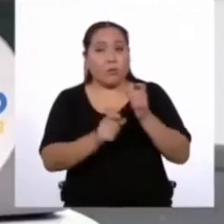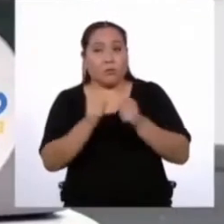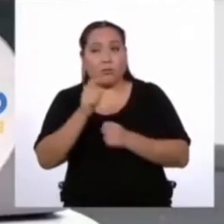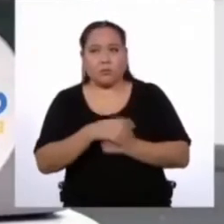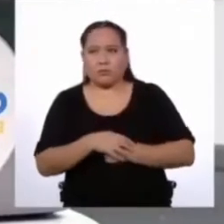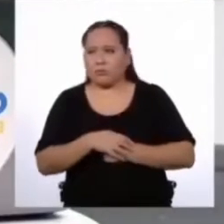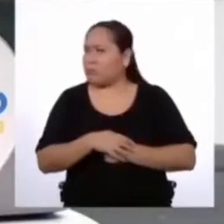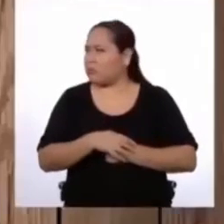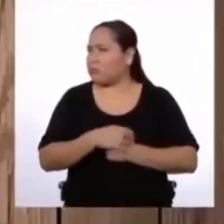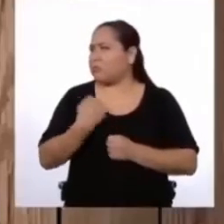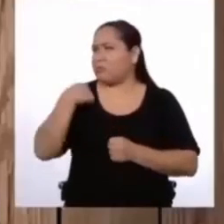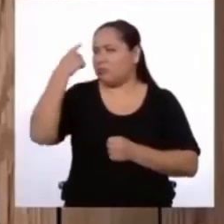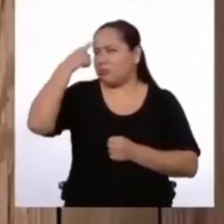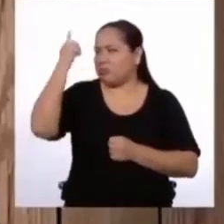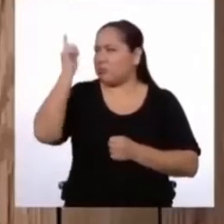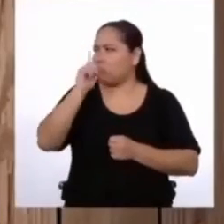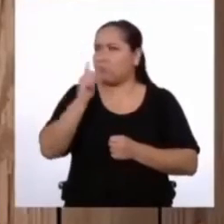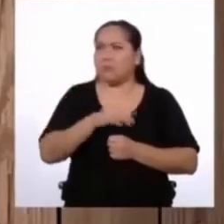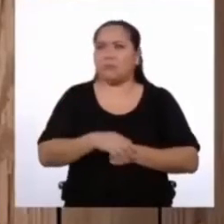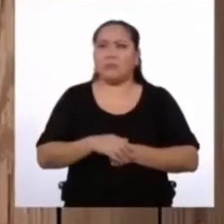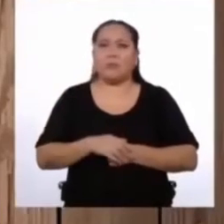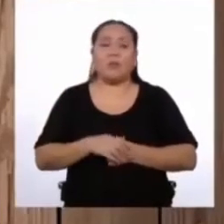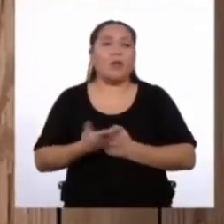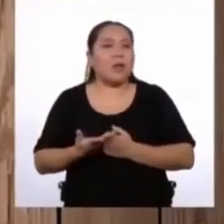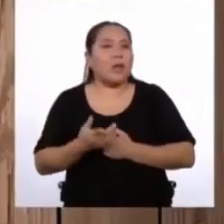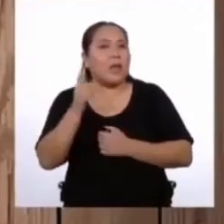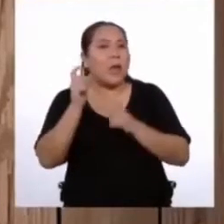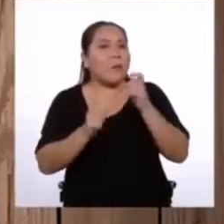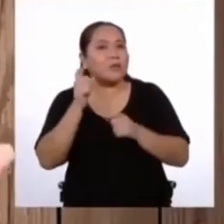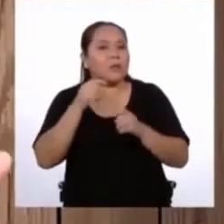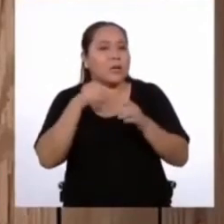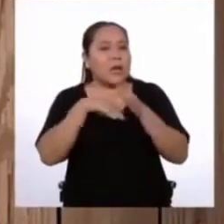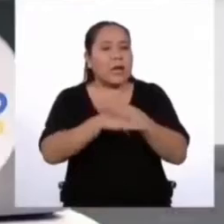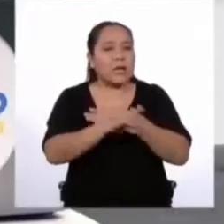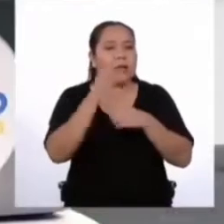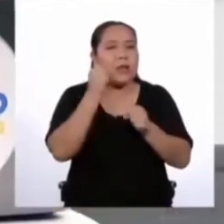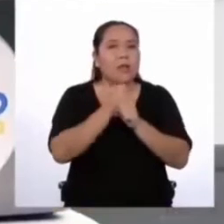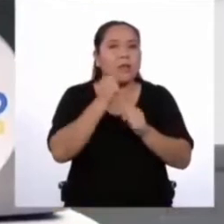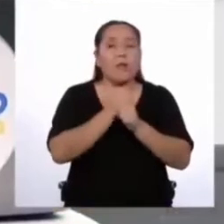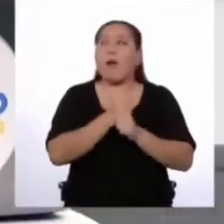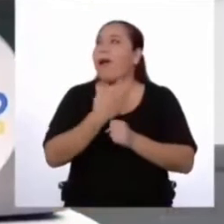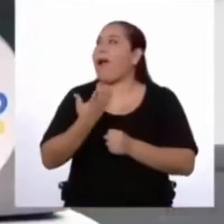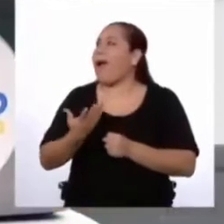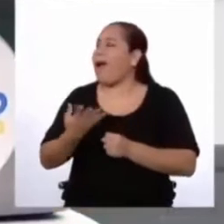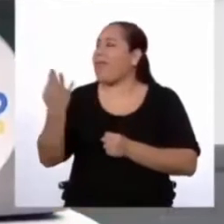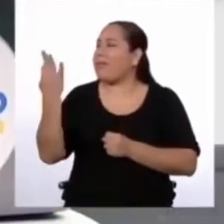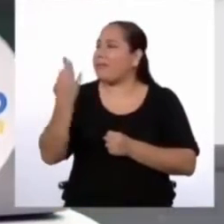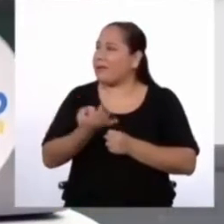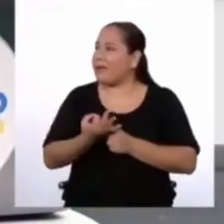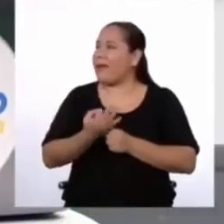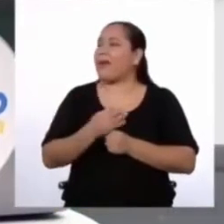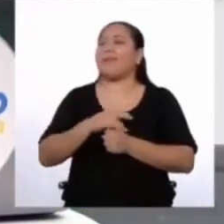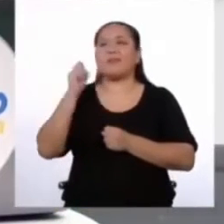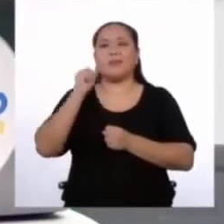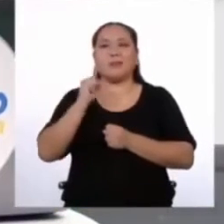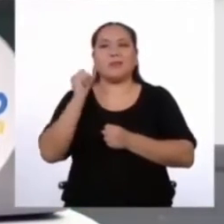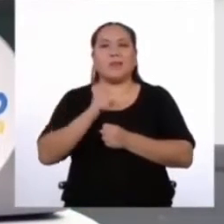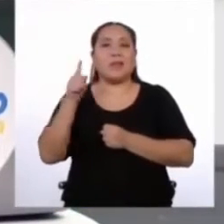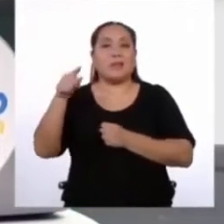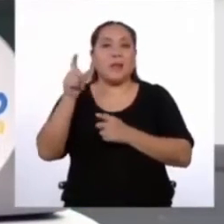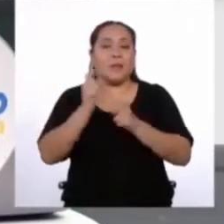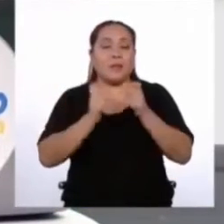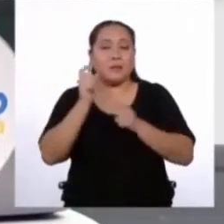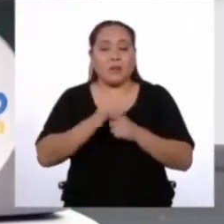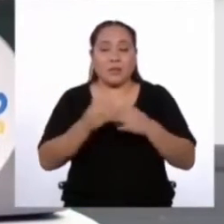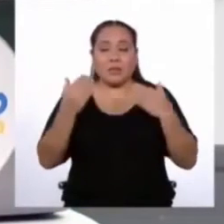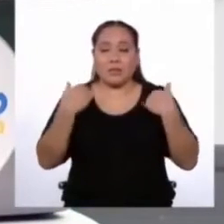No creo que a alguien más. ¿Y qué me dicen las personas que trabajan en el centro comercial? ¡Ah, claro! Tienes razón. Ellos tienen